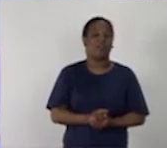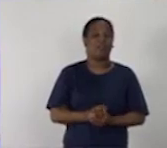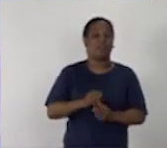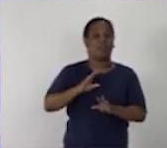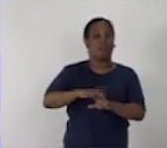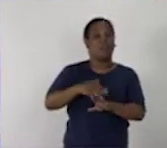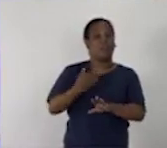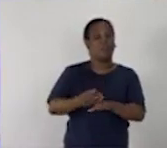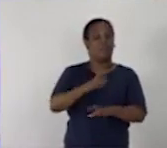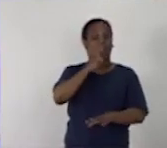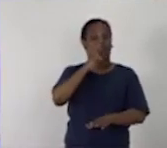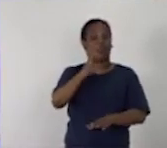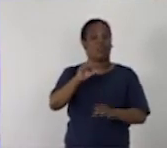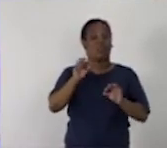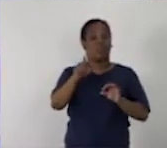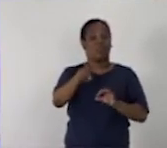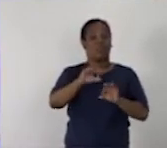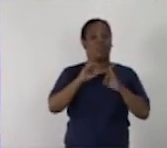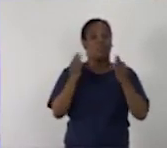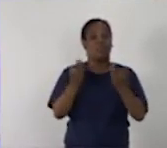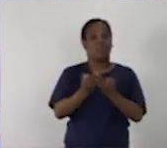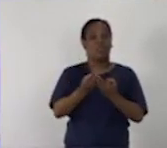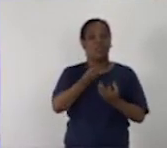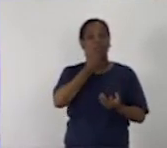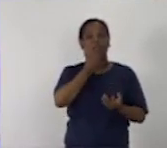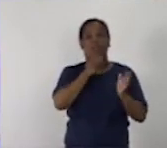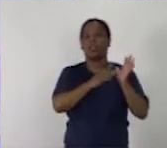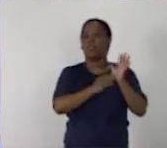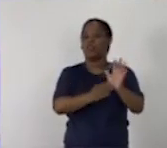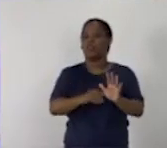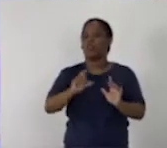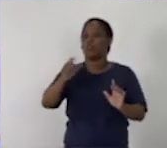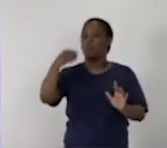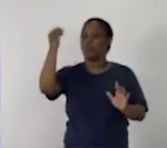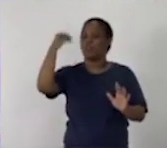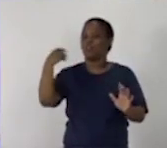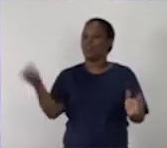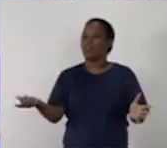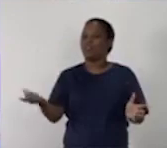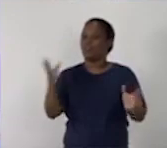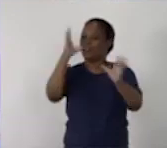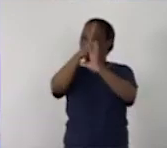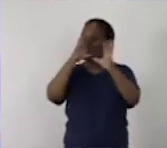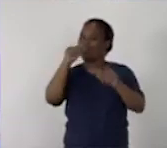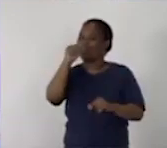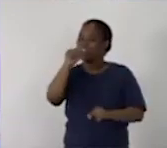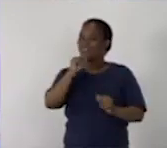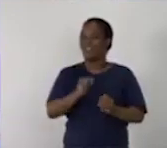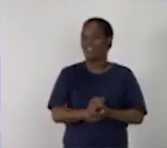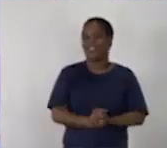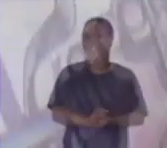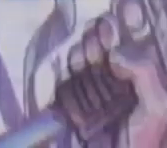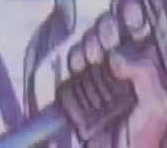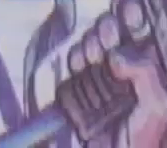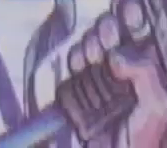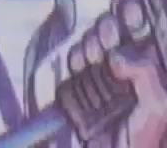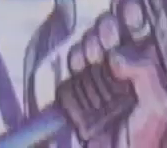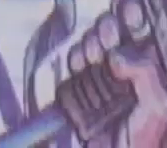Sería bueno que después le respondieran a su familia para que les demuestren cuánto saben.